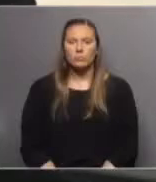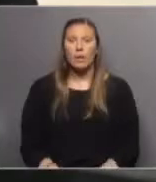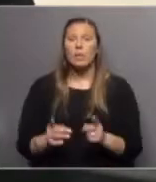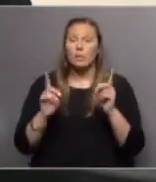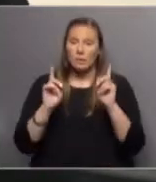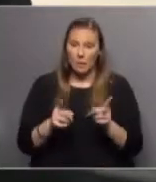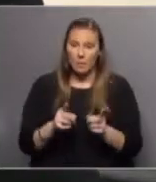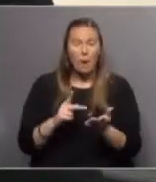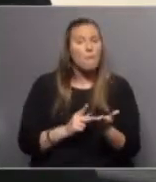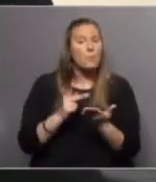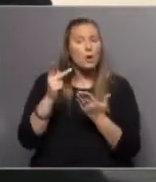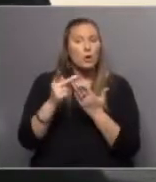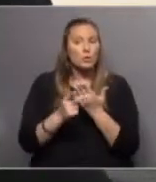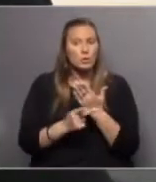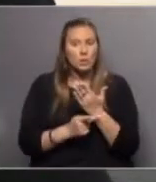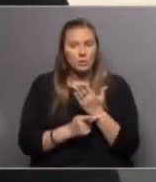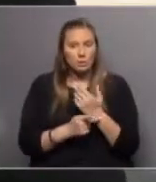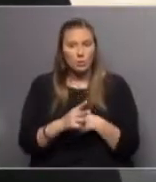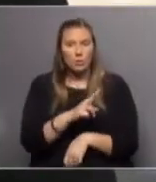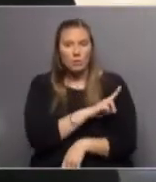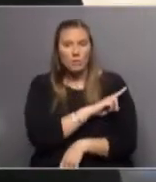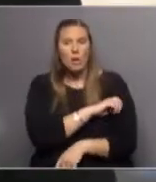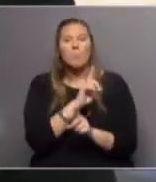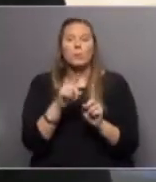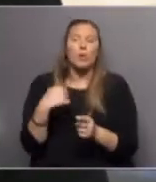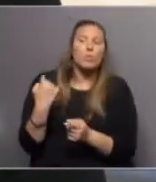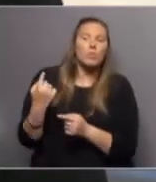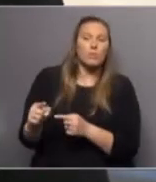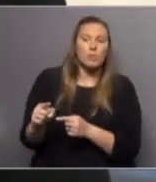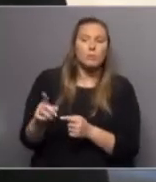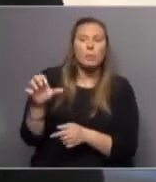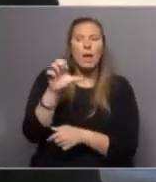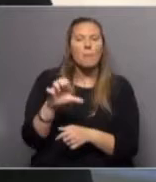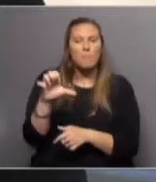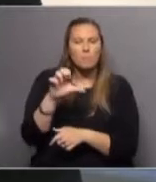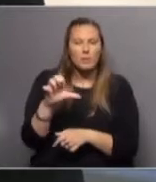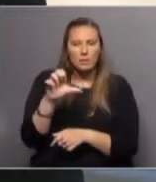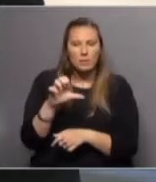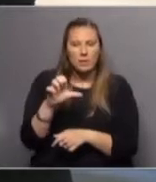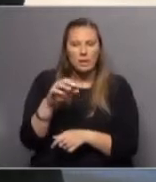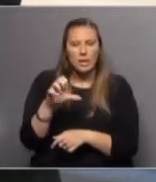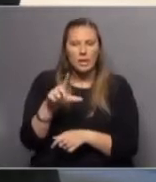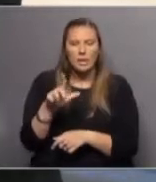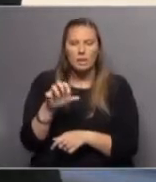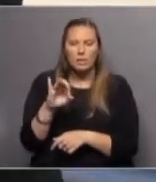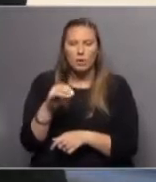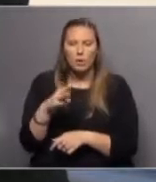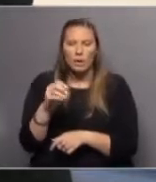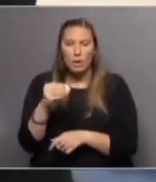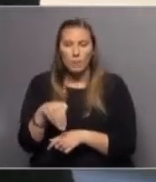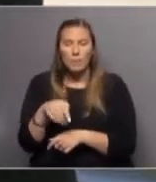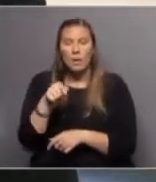Tenemos también proyectos de pharma, pero además de nicho, con una empresa que se llama Helioquem, que es una empresa